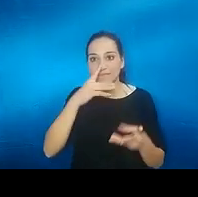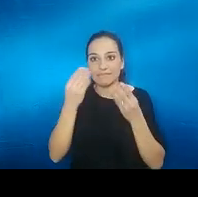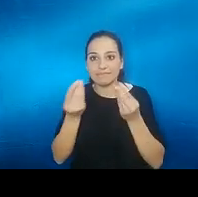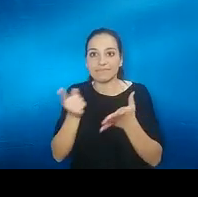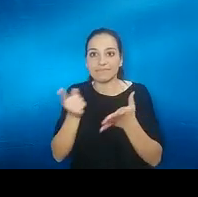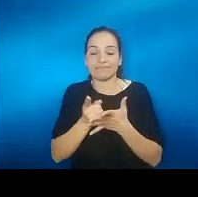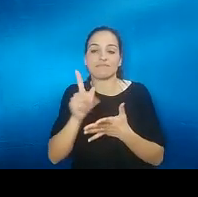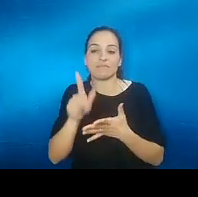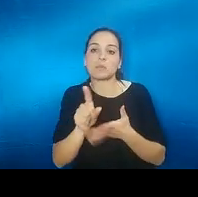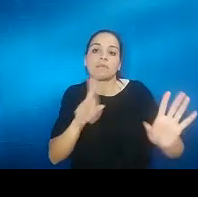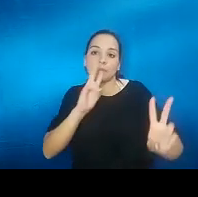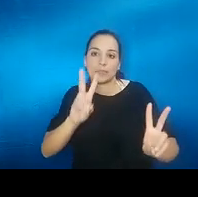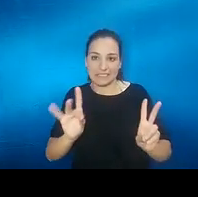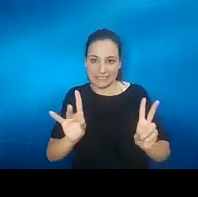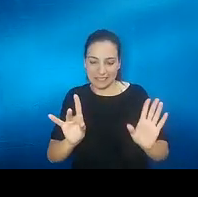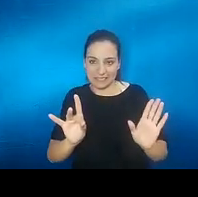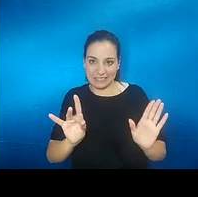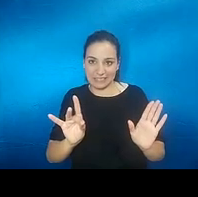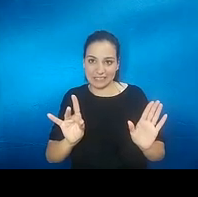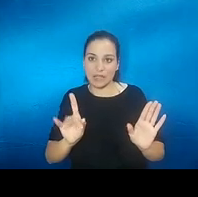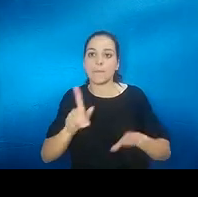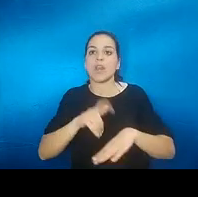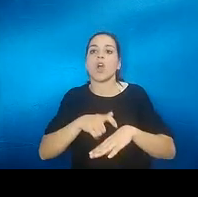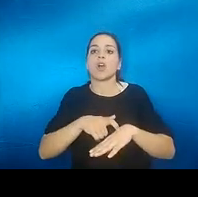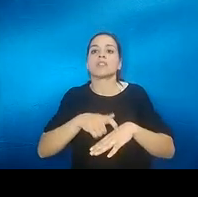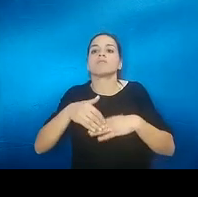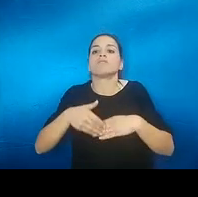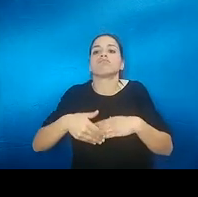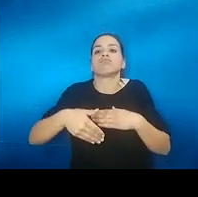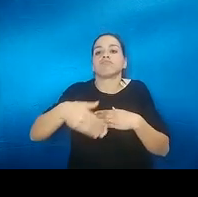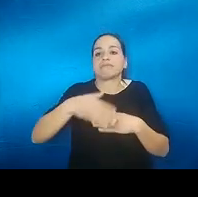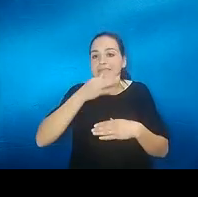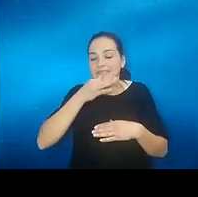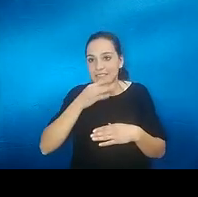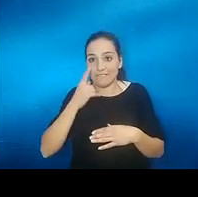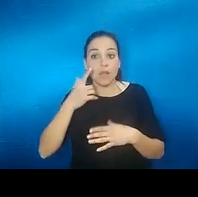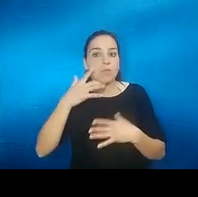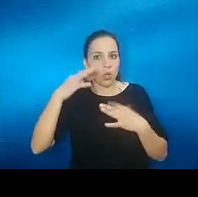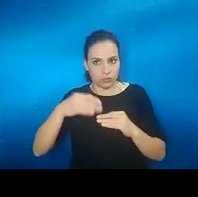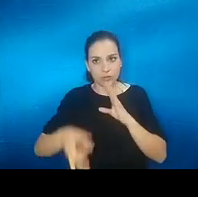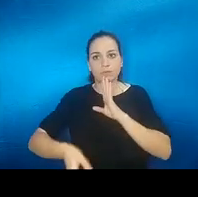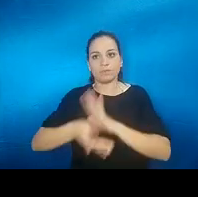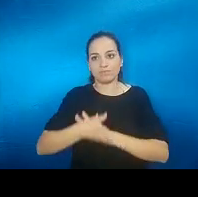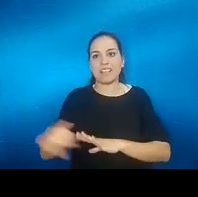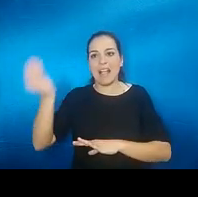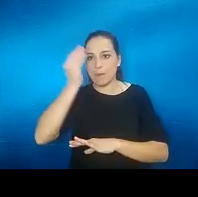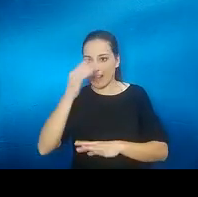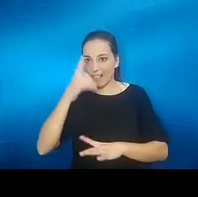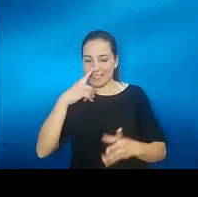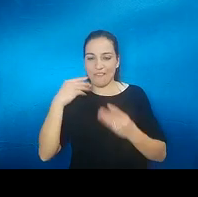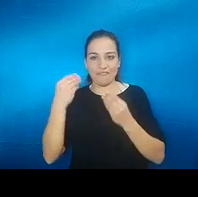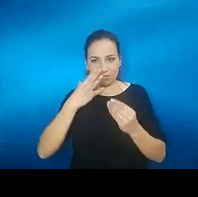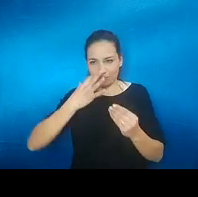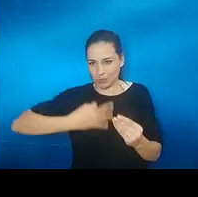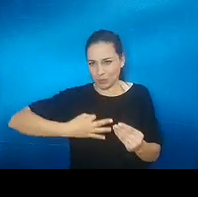aquí sí es verdad tengo que deciros que más a largo plazo es que existían implantes olfatorios no me cabe la menor duda no me cabe la